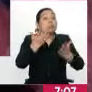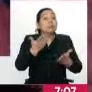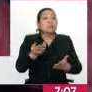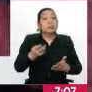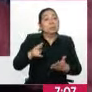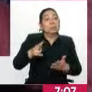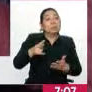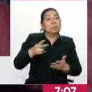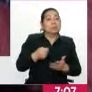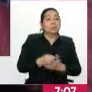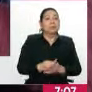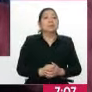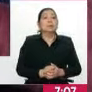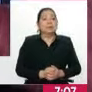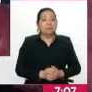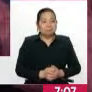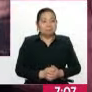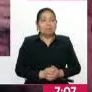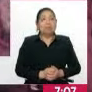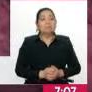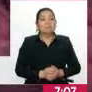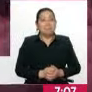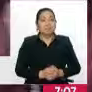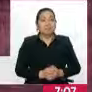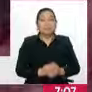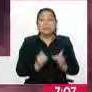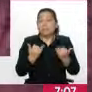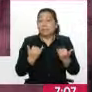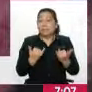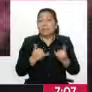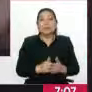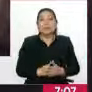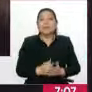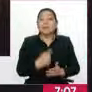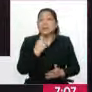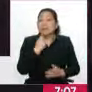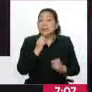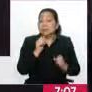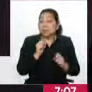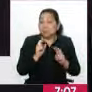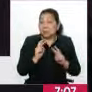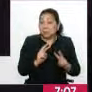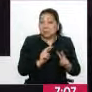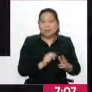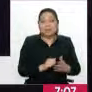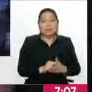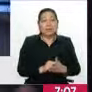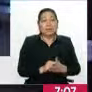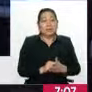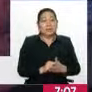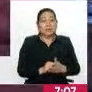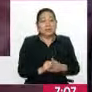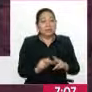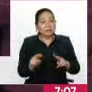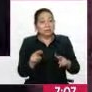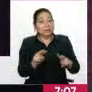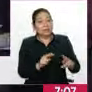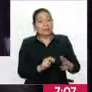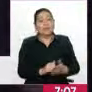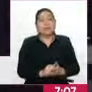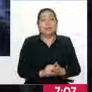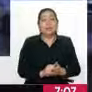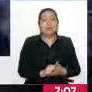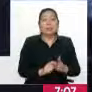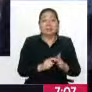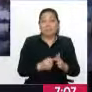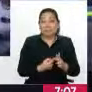se les va haciendo incrementos remunerativos, ¿no? Ok. Vamos entonces, decíamos si podemos ver algo en el simulador, ¿no? Estábamos antes de